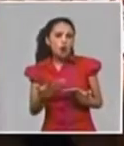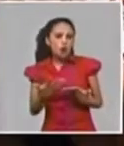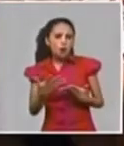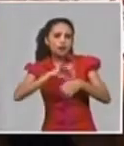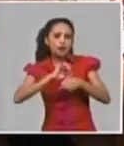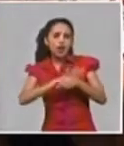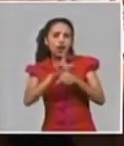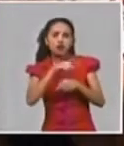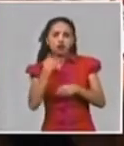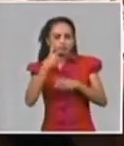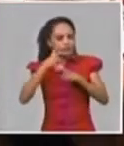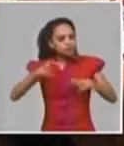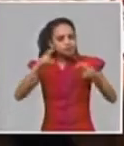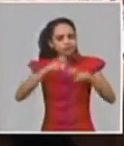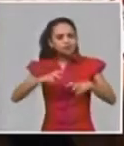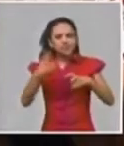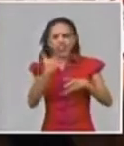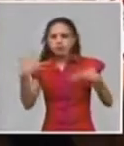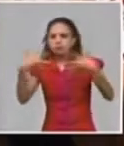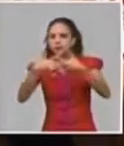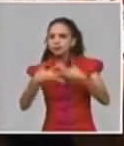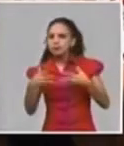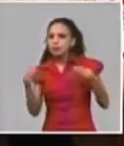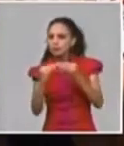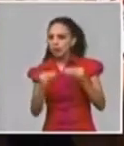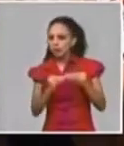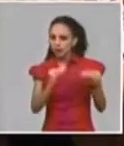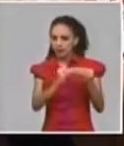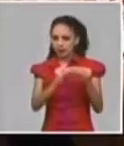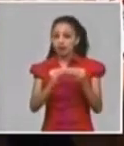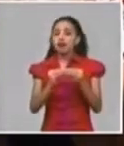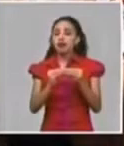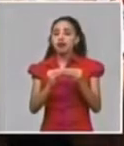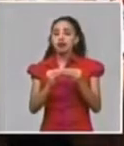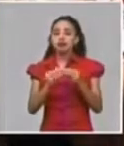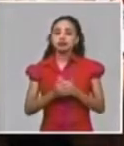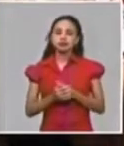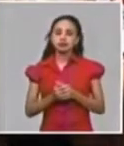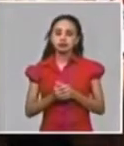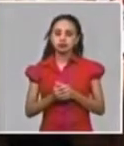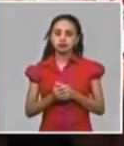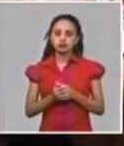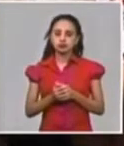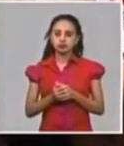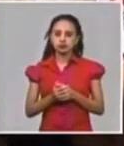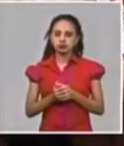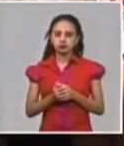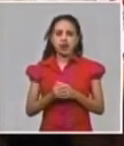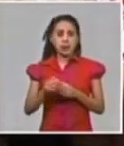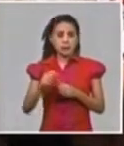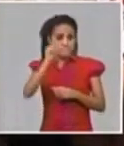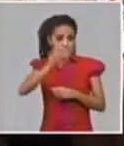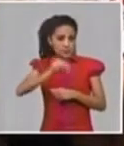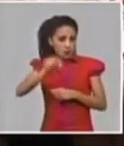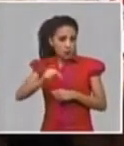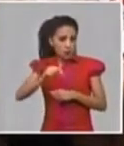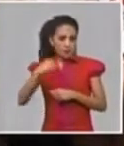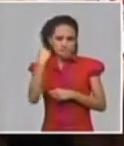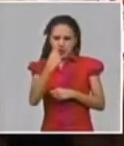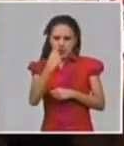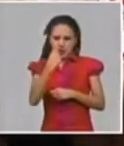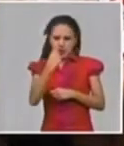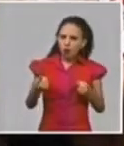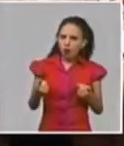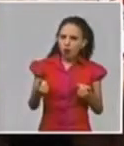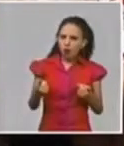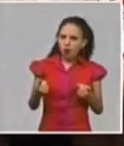infección y de eso hablamos también cuando referimos a la población porque nos preguntan mucho por qué tanto sin fuente de infección y si acumulamos todo